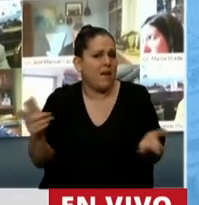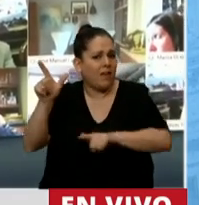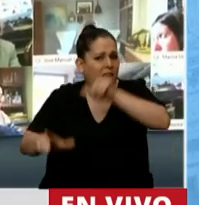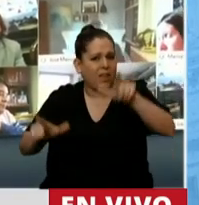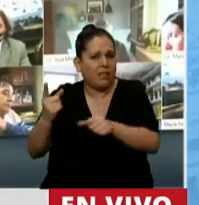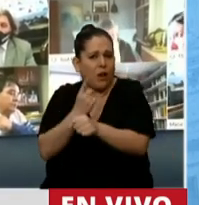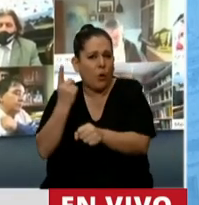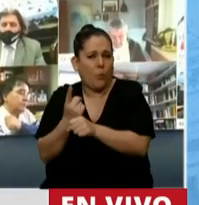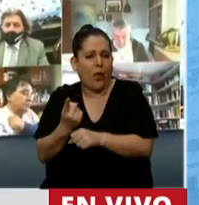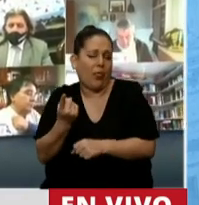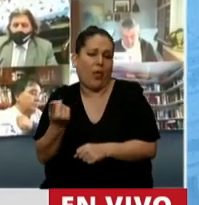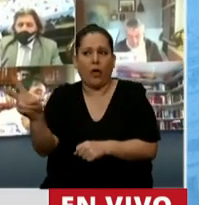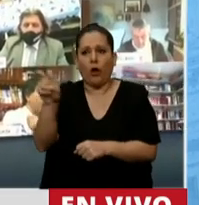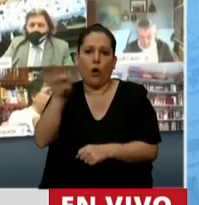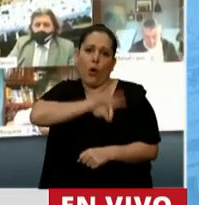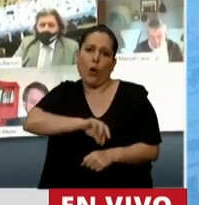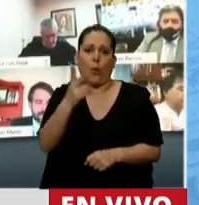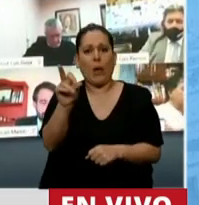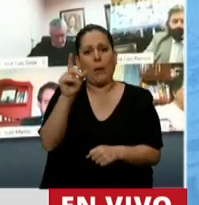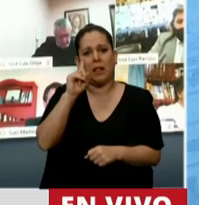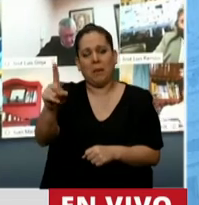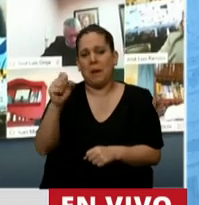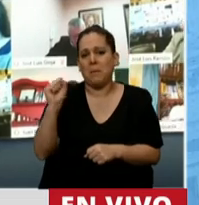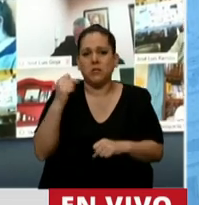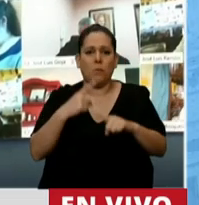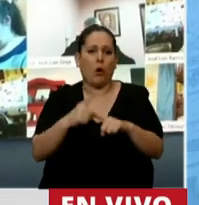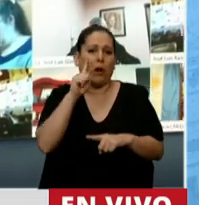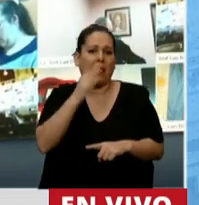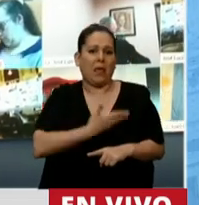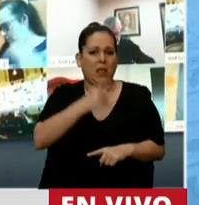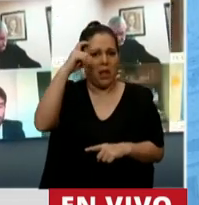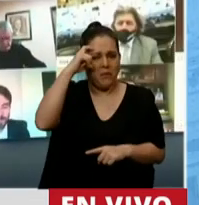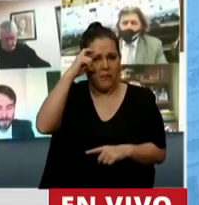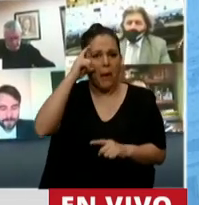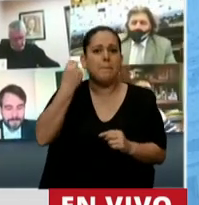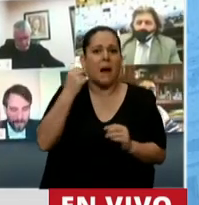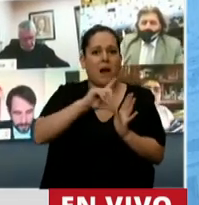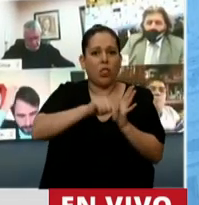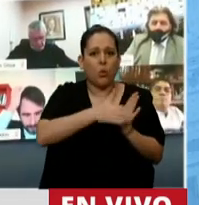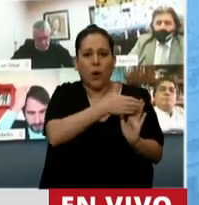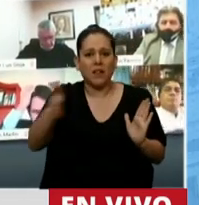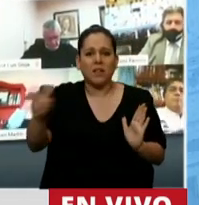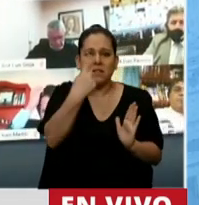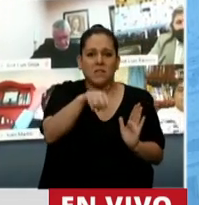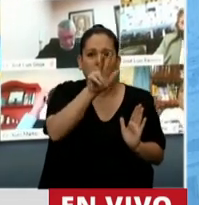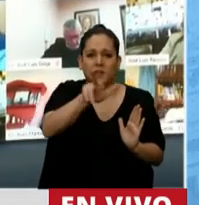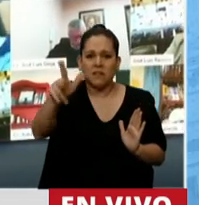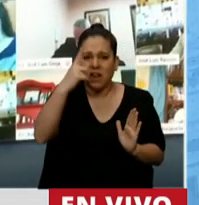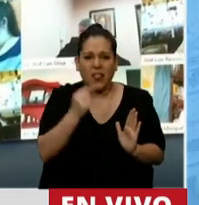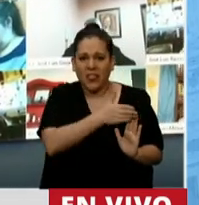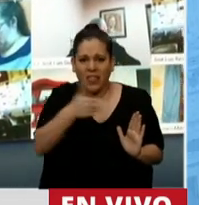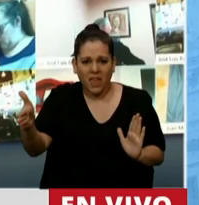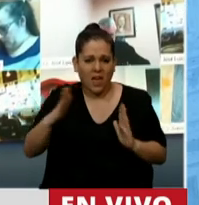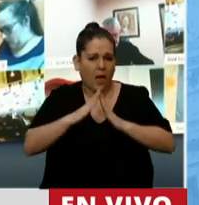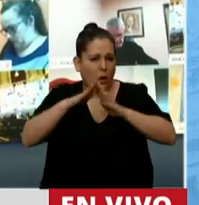con 20.000 pesos que le da el IFE para 133 días de cuarentena. Y creo